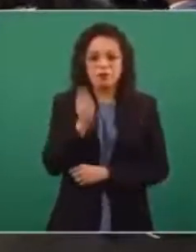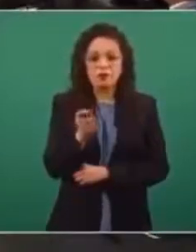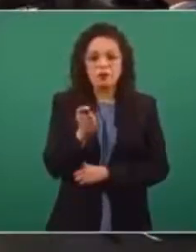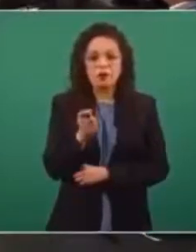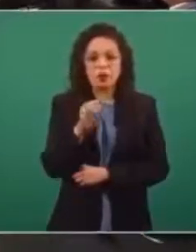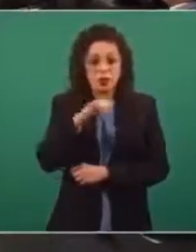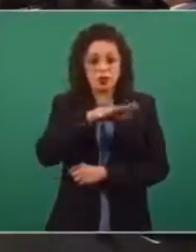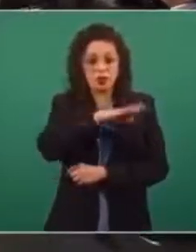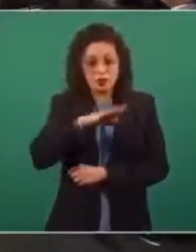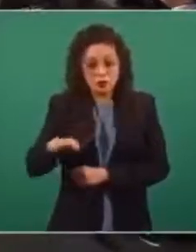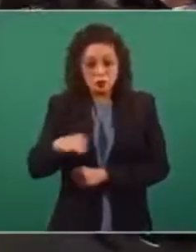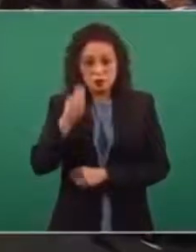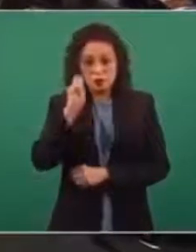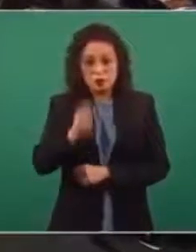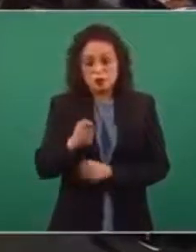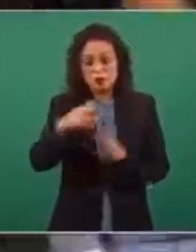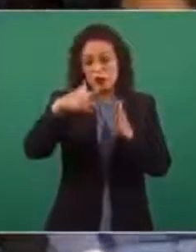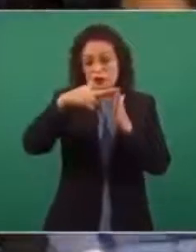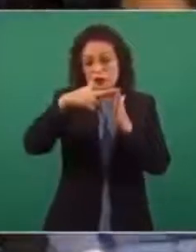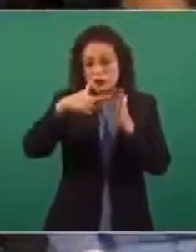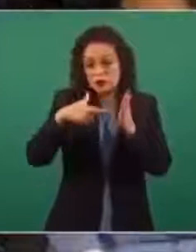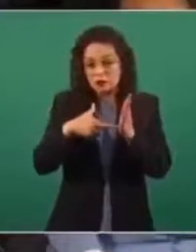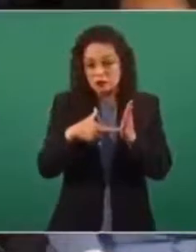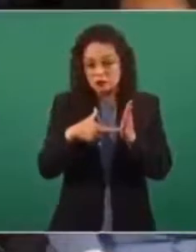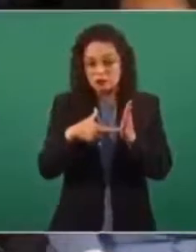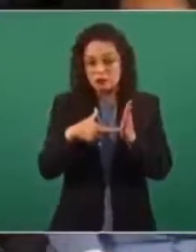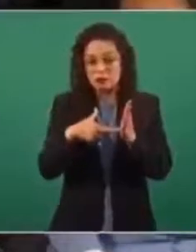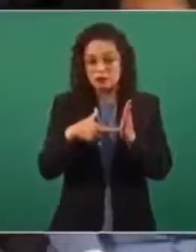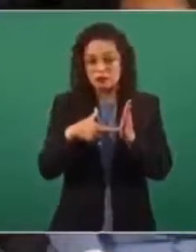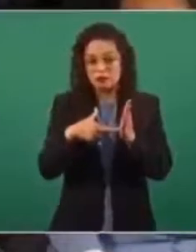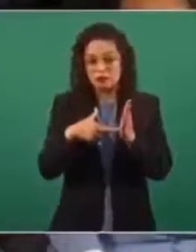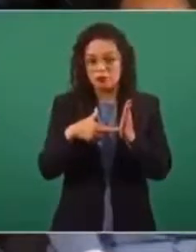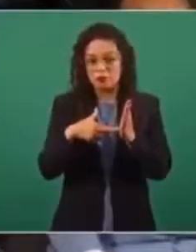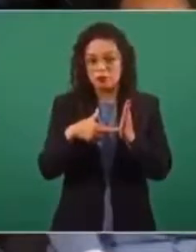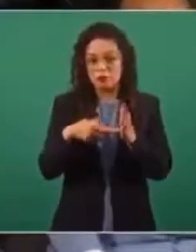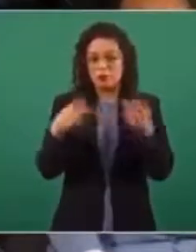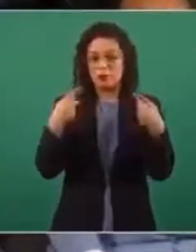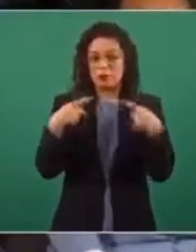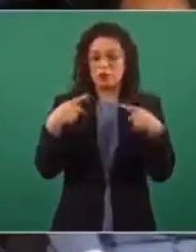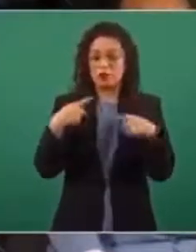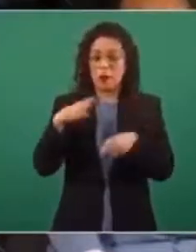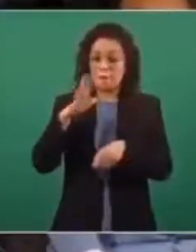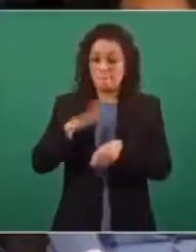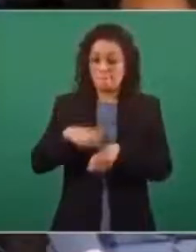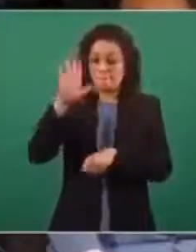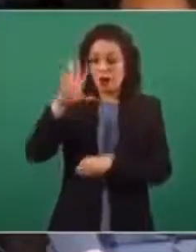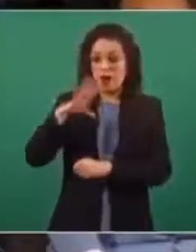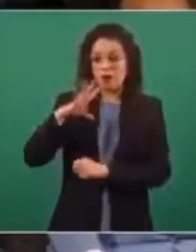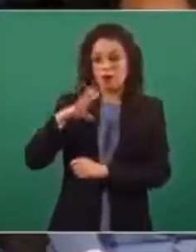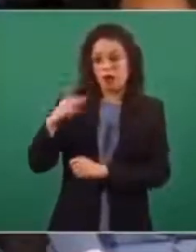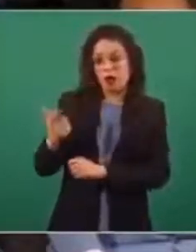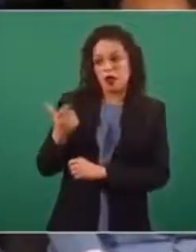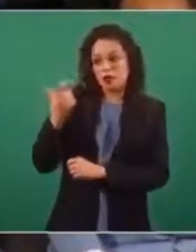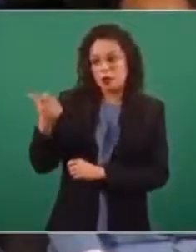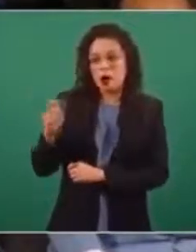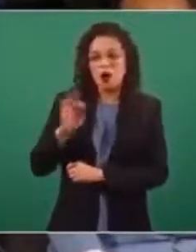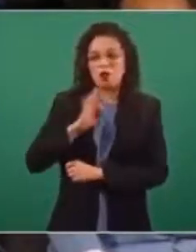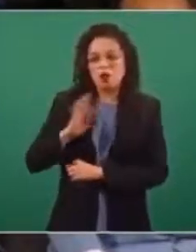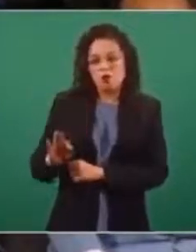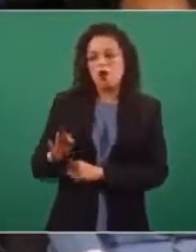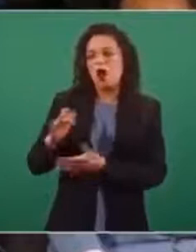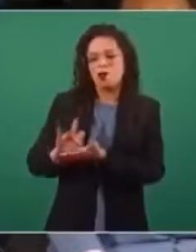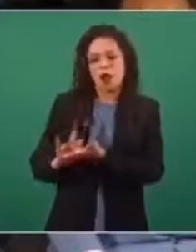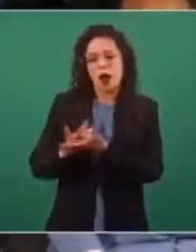a cabo una reforma fiscal por medio de la cual los que más tienen aporten más dinero para el fondo de